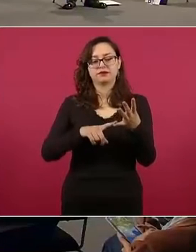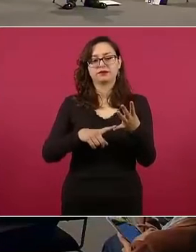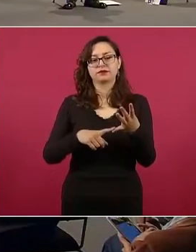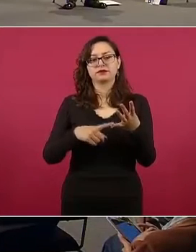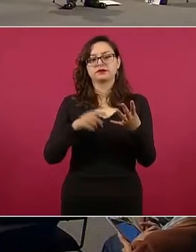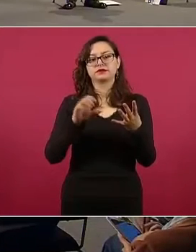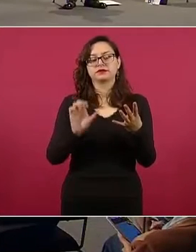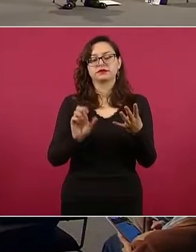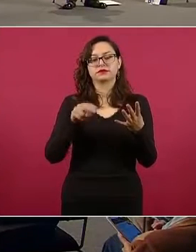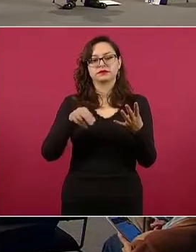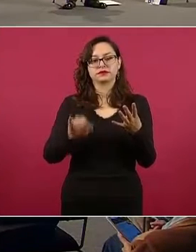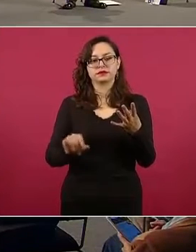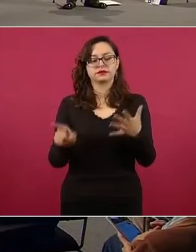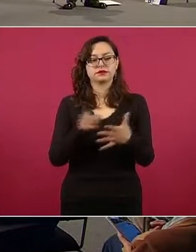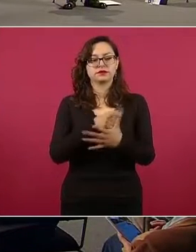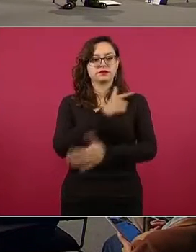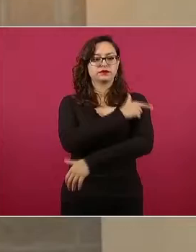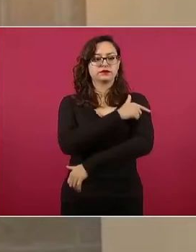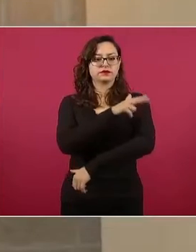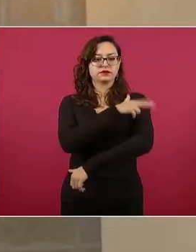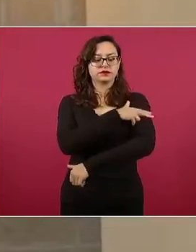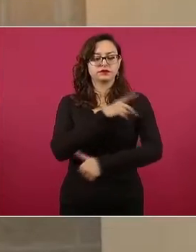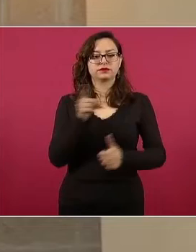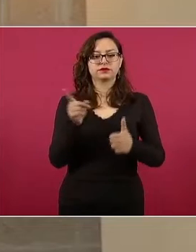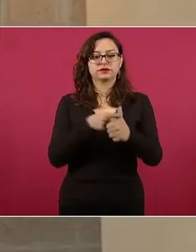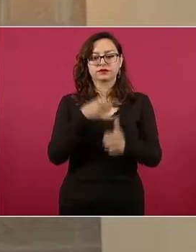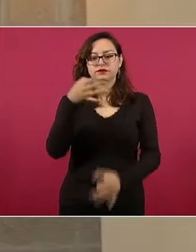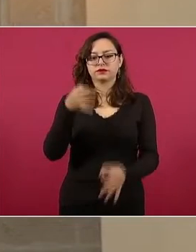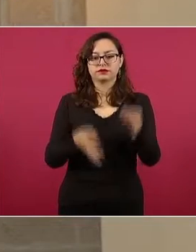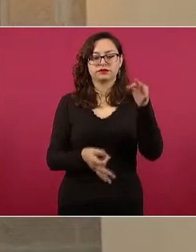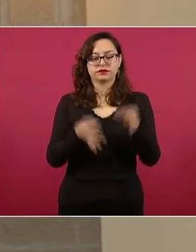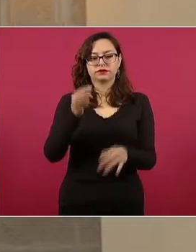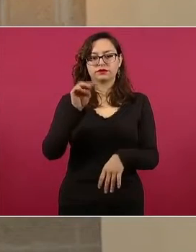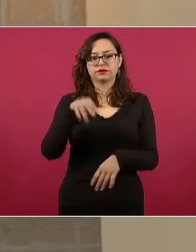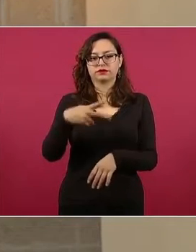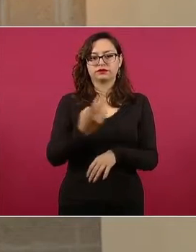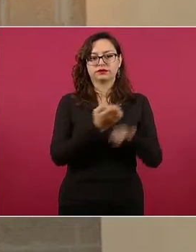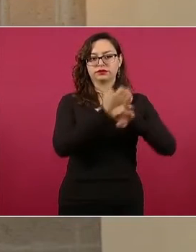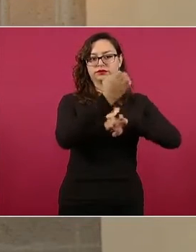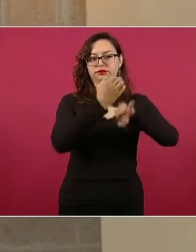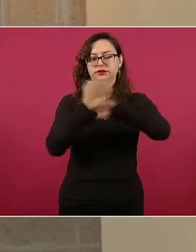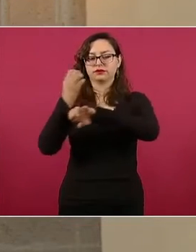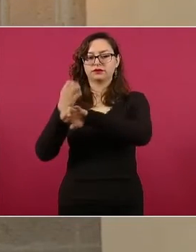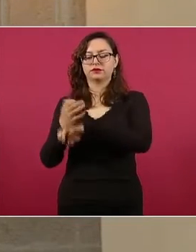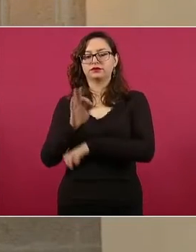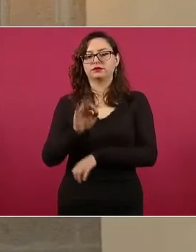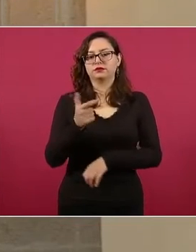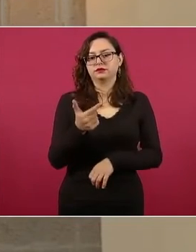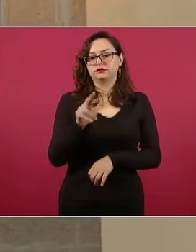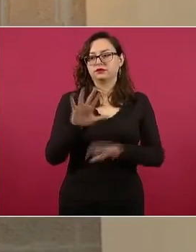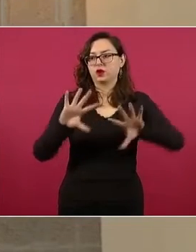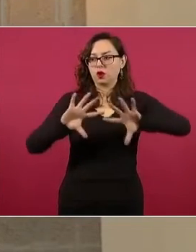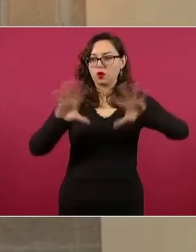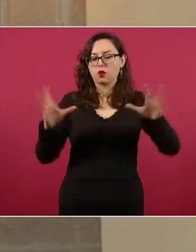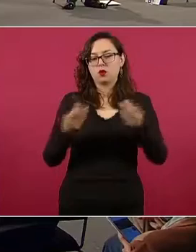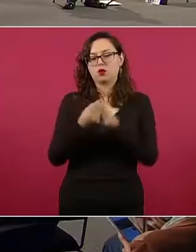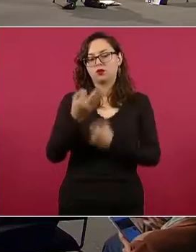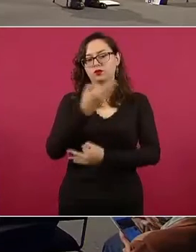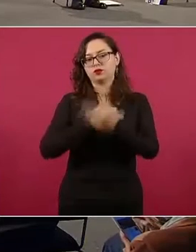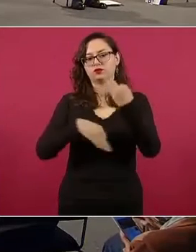Guardia Nacional, las fiscalías y secretarías de los estados y la Fiscalía General de la República.